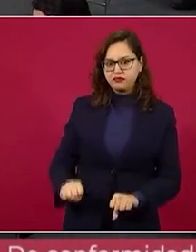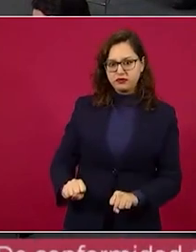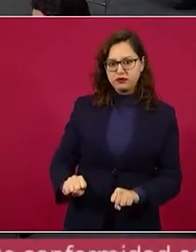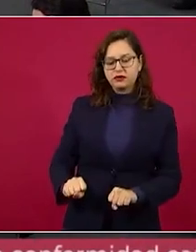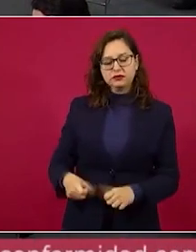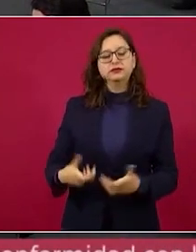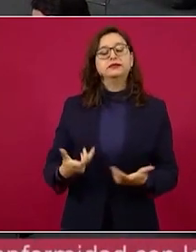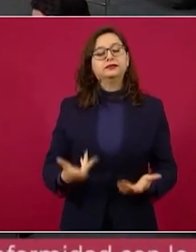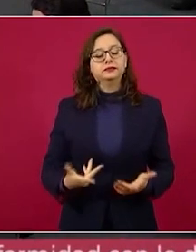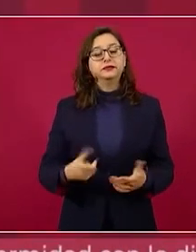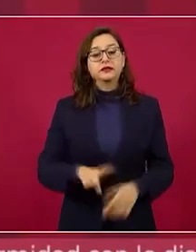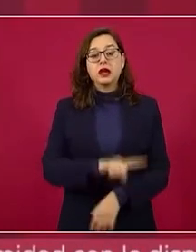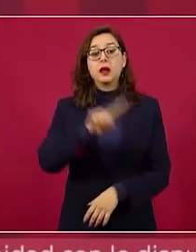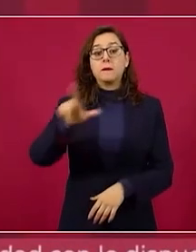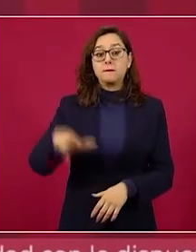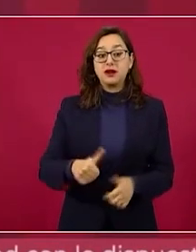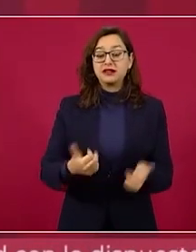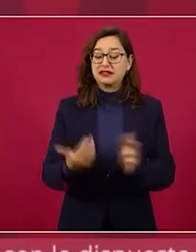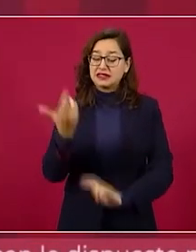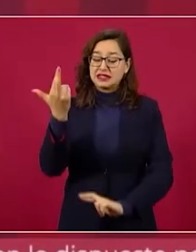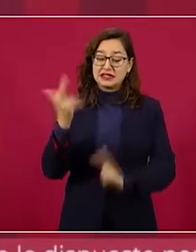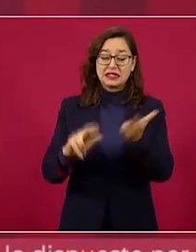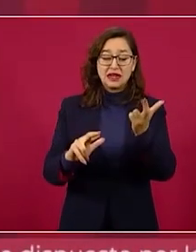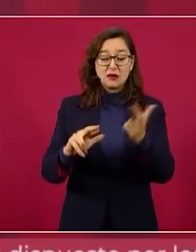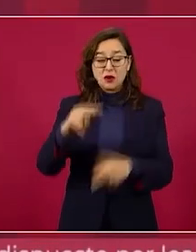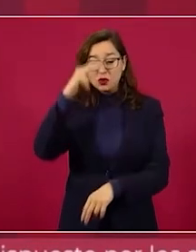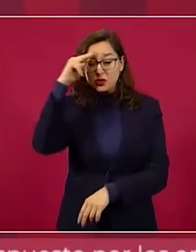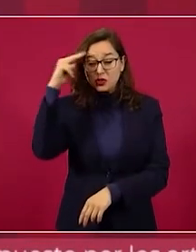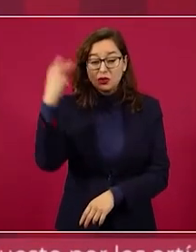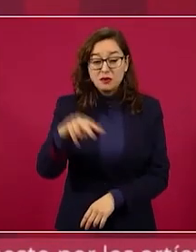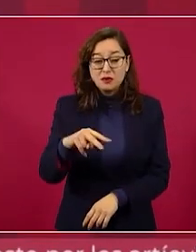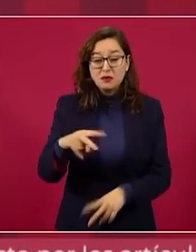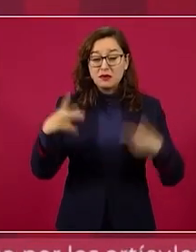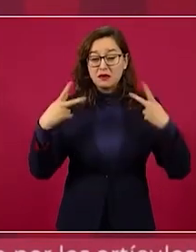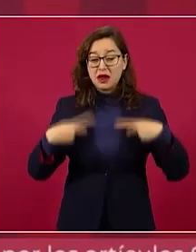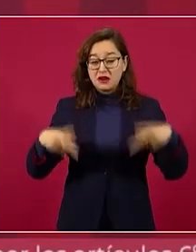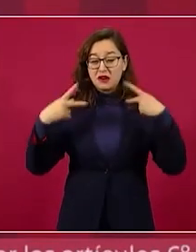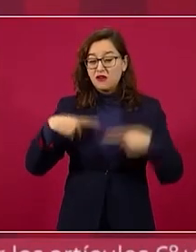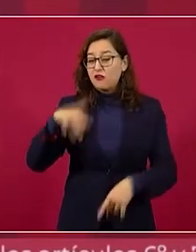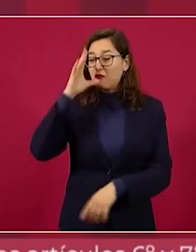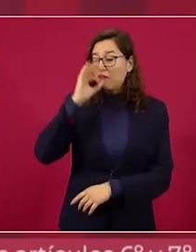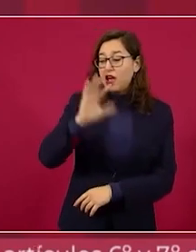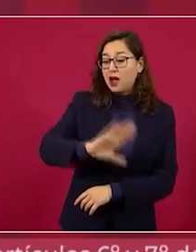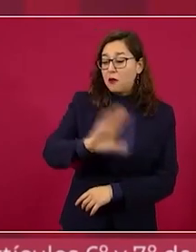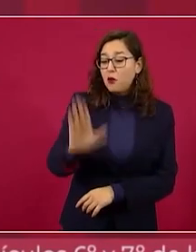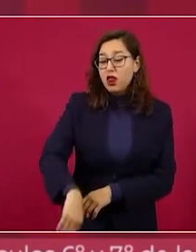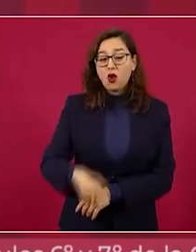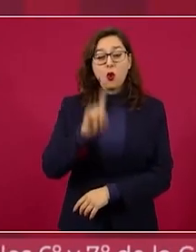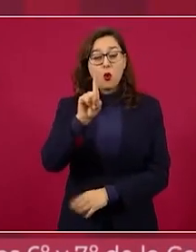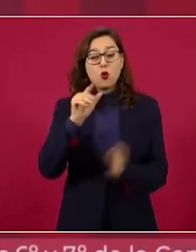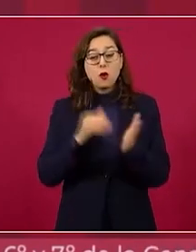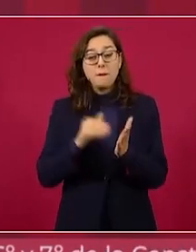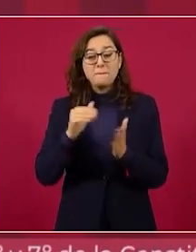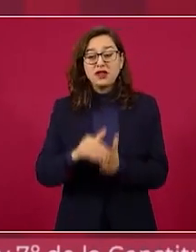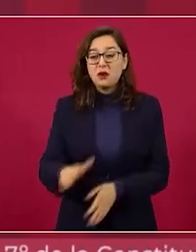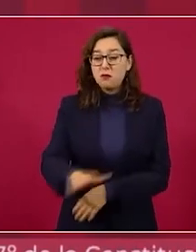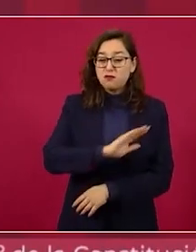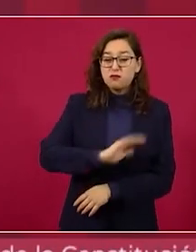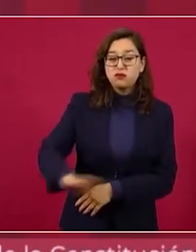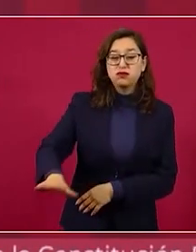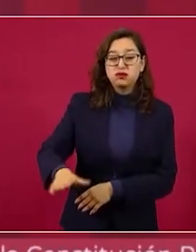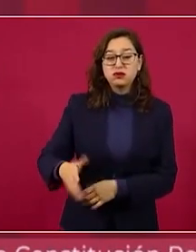un millón de muertos por violencia